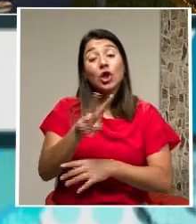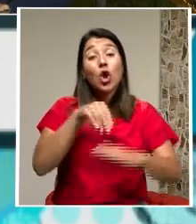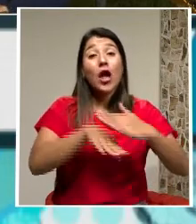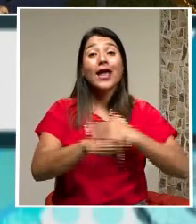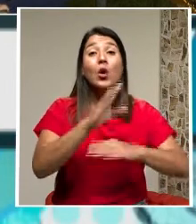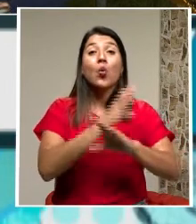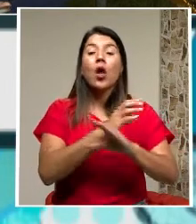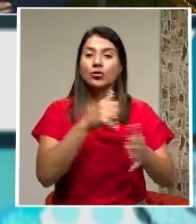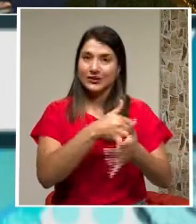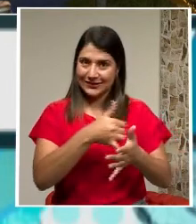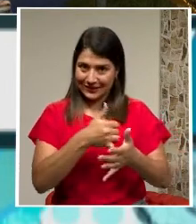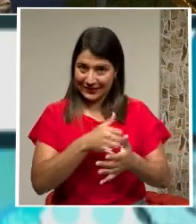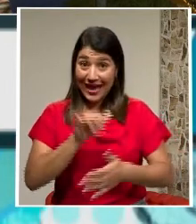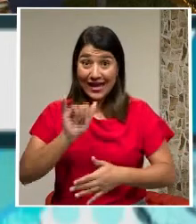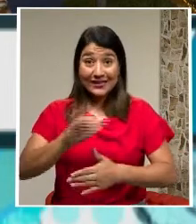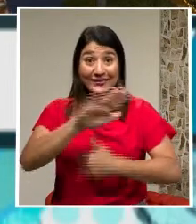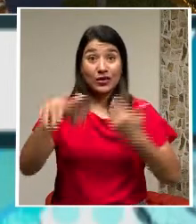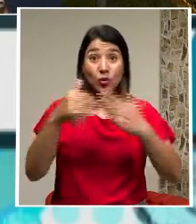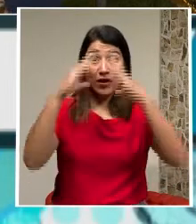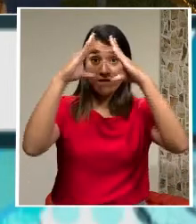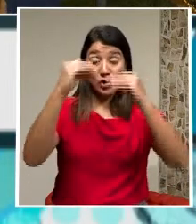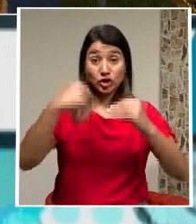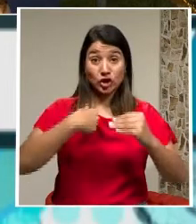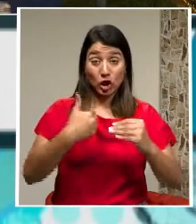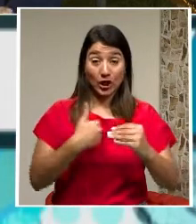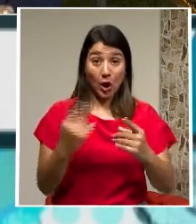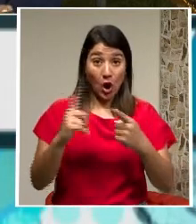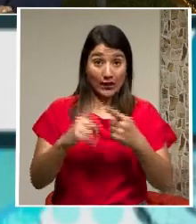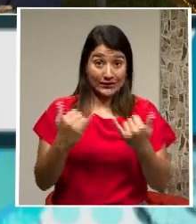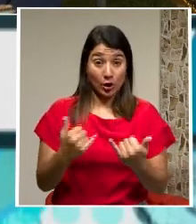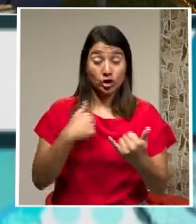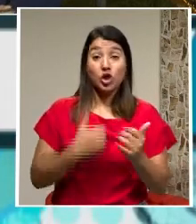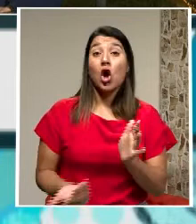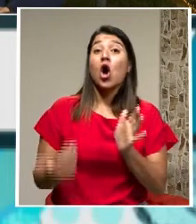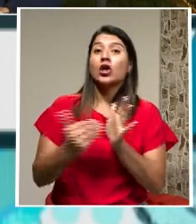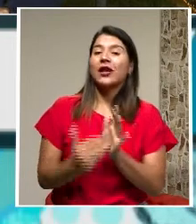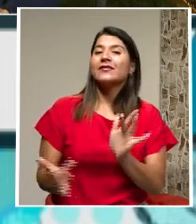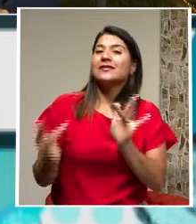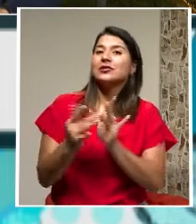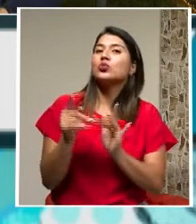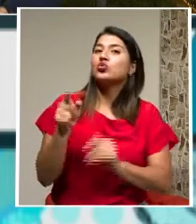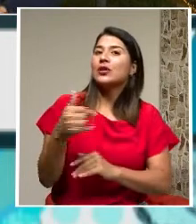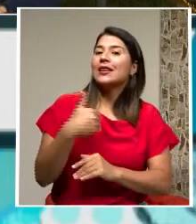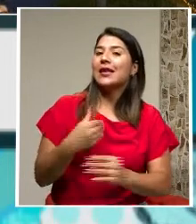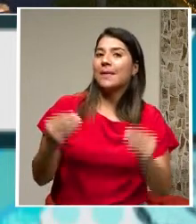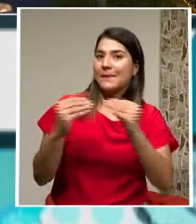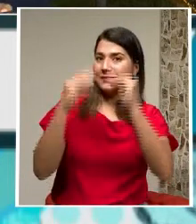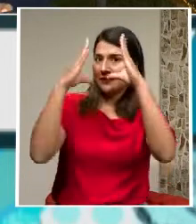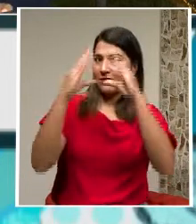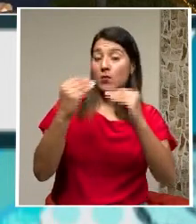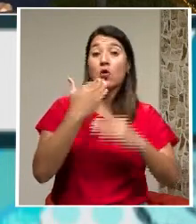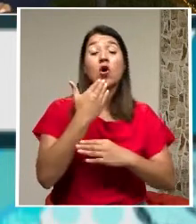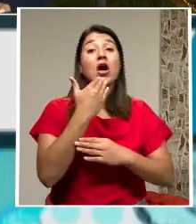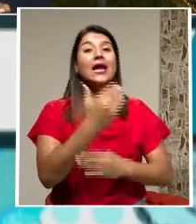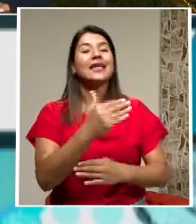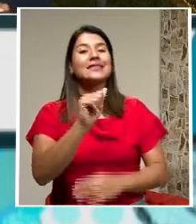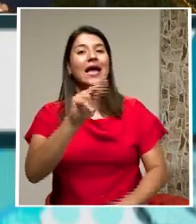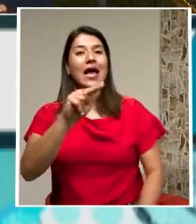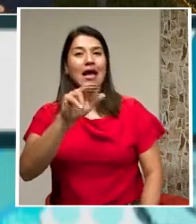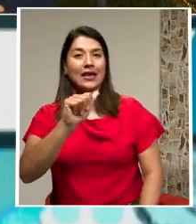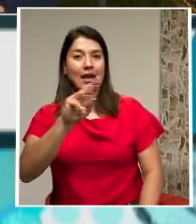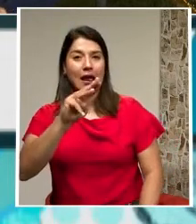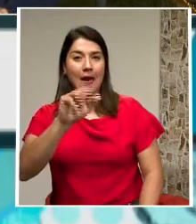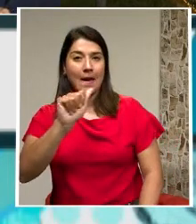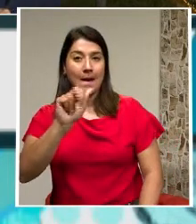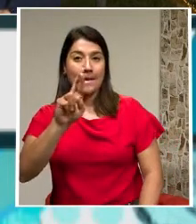intensivos Don Ernesto Esta es la información Que tengo de momento Vuelvo con usted El estudio principal Donde tiene más noticias Muchas gracias Ana Marta Arce Si